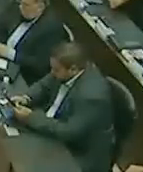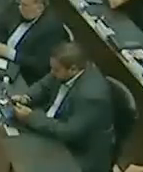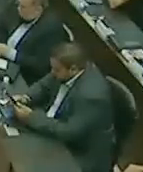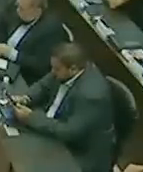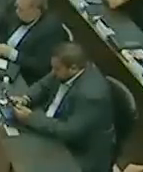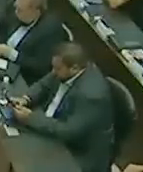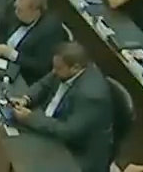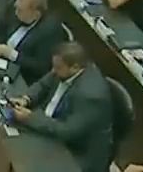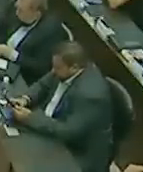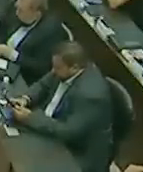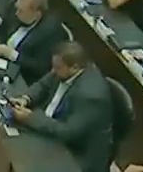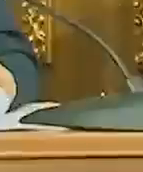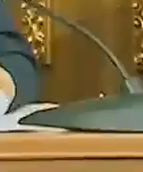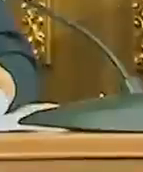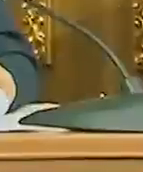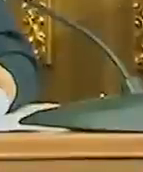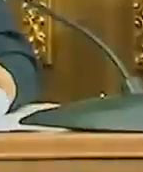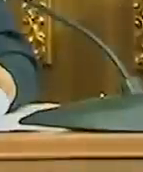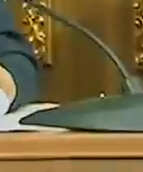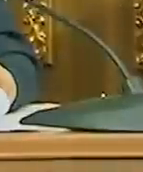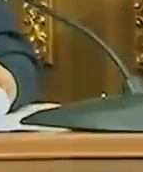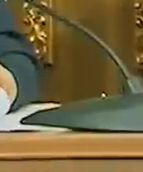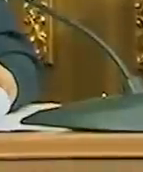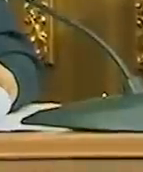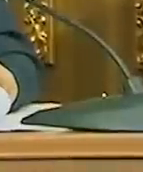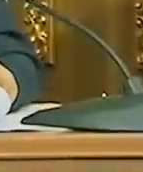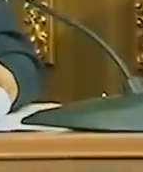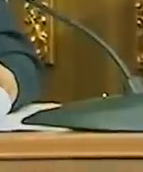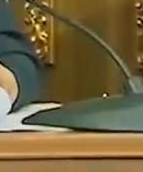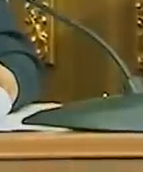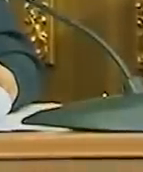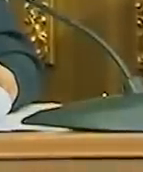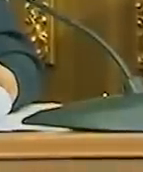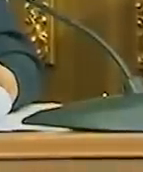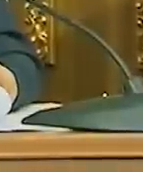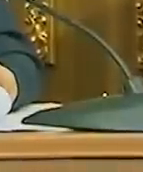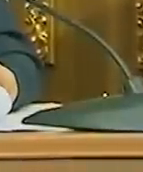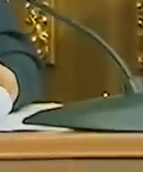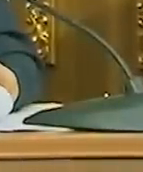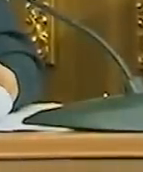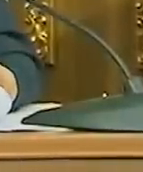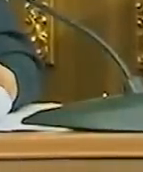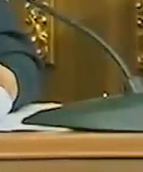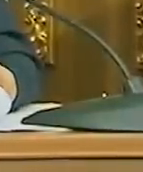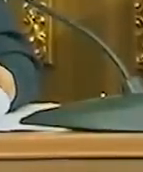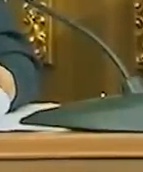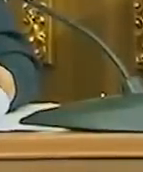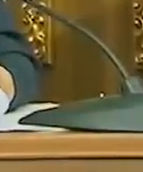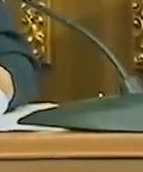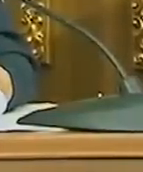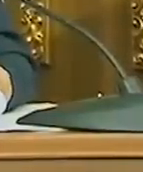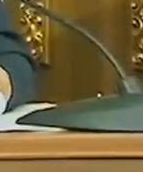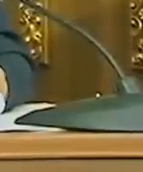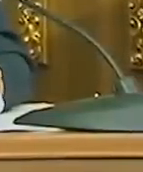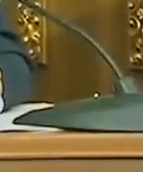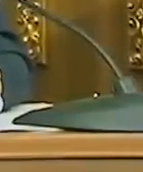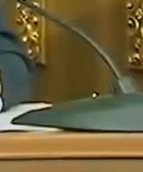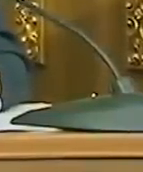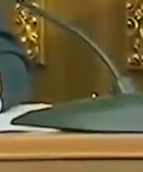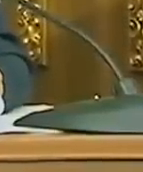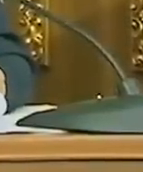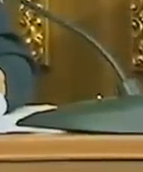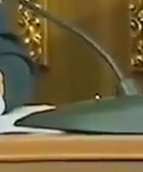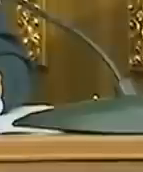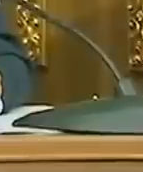acuerdo con motivo de conmemorarse el 197 aniversario de la instalación del Congreso Anfitriónico de Panamá, el